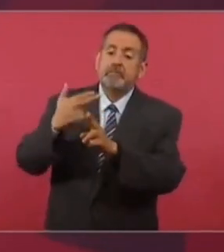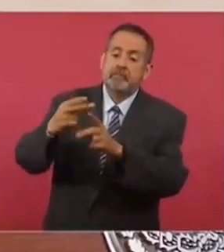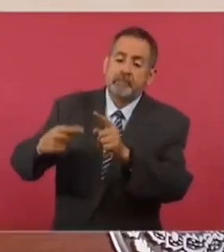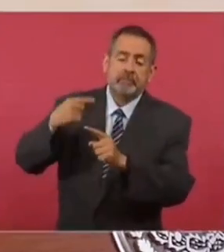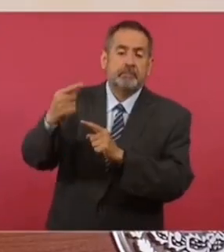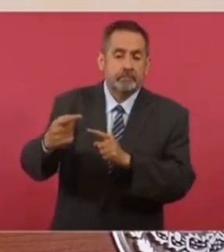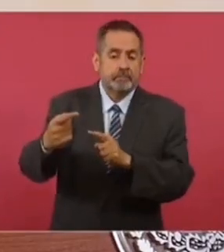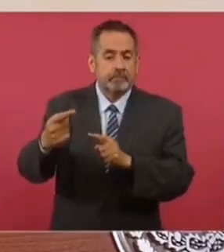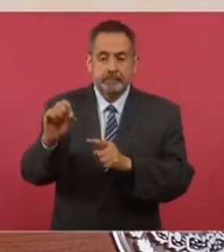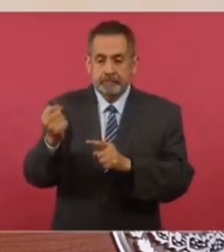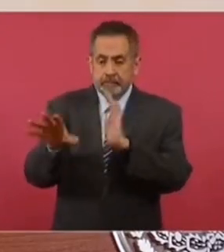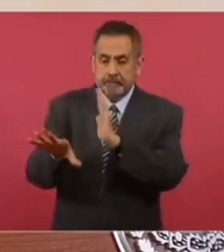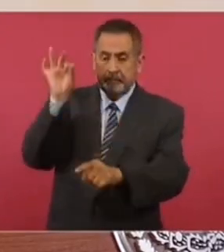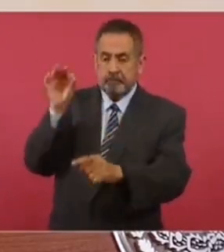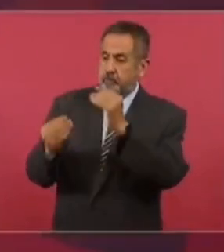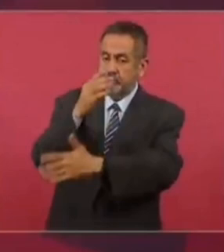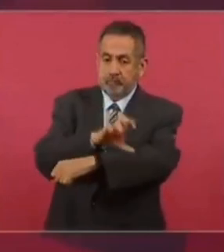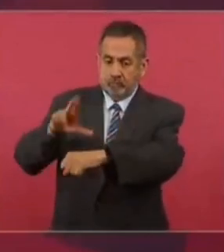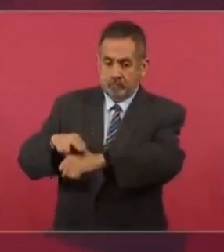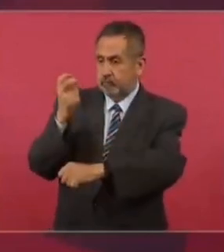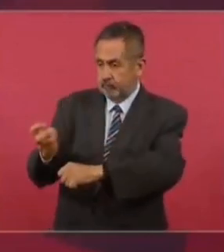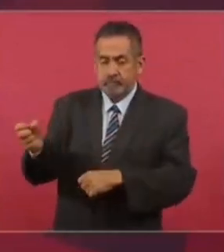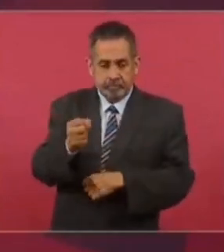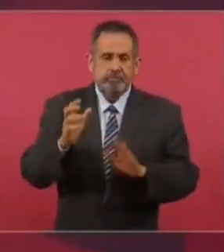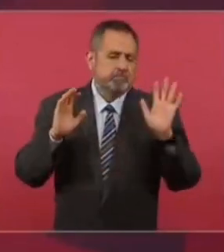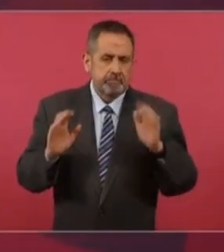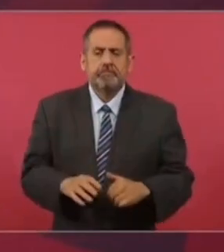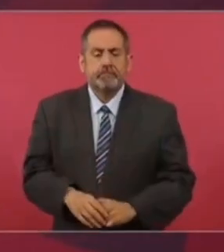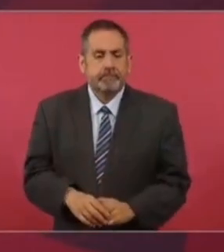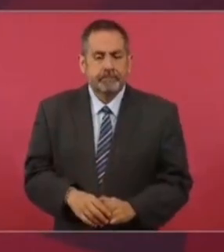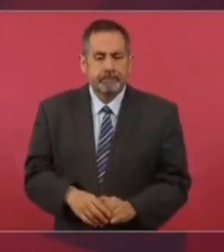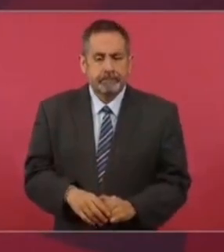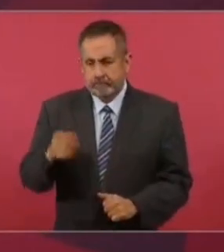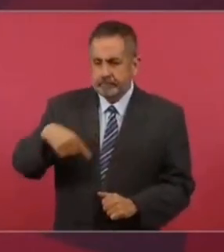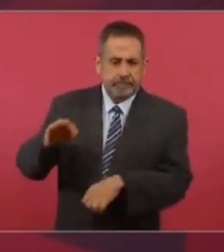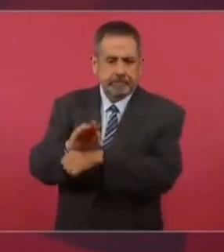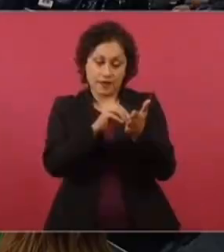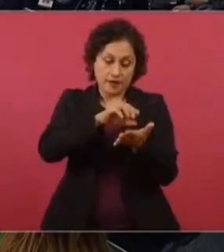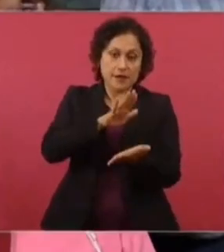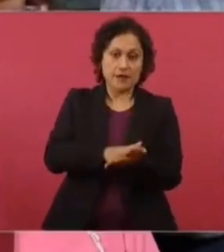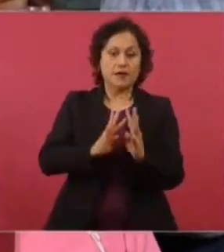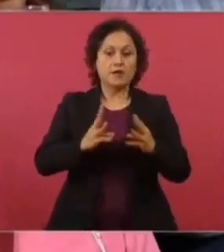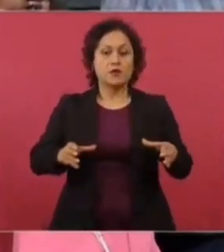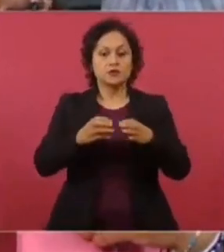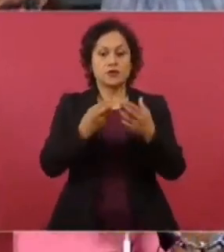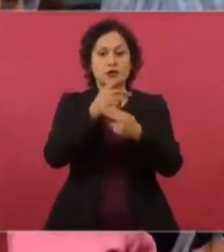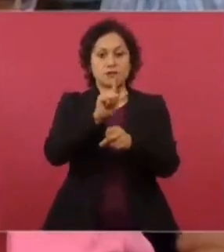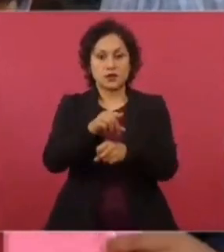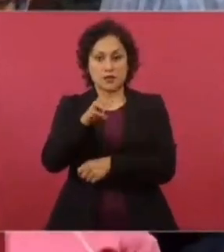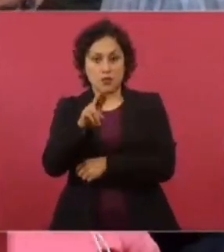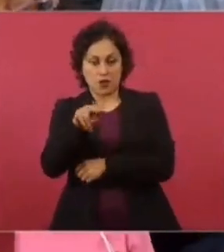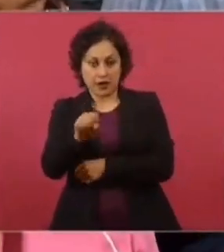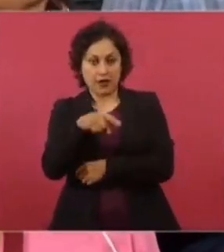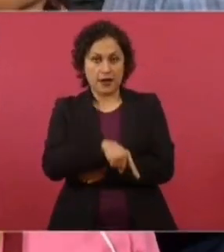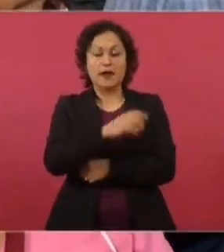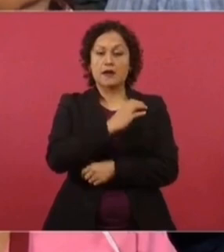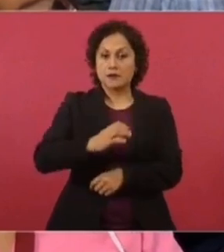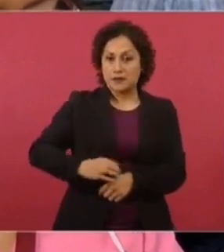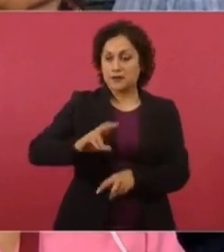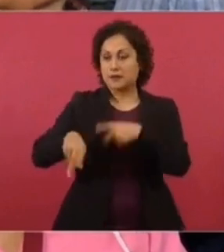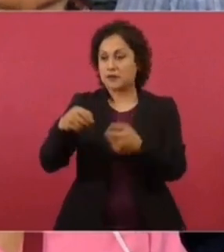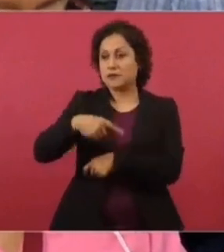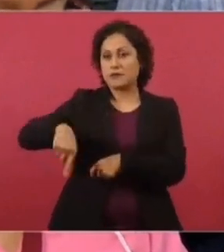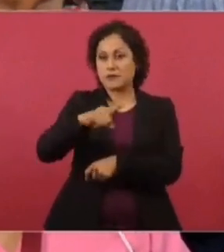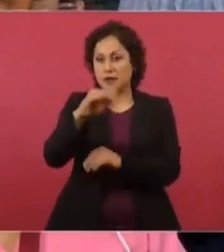haya una coordinadora, un coordinador de defensa de la transformación. De prohibir a los candidatos ir a medios conservadores y reaccionarios. Si no,